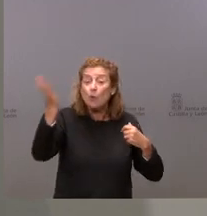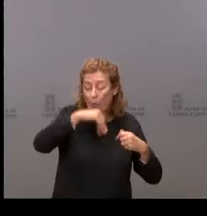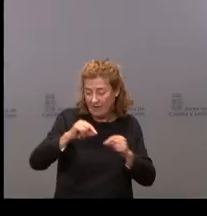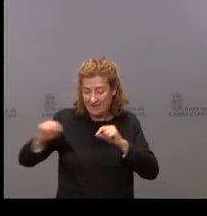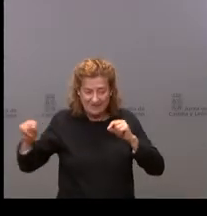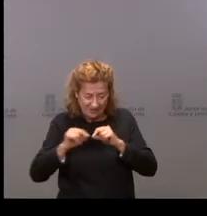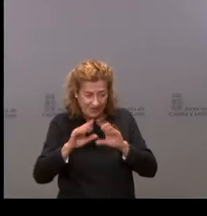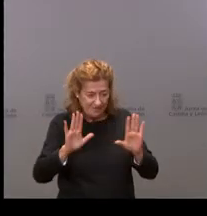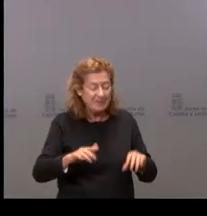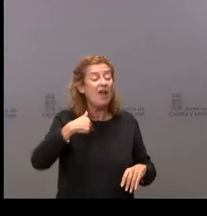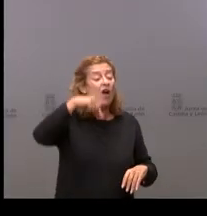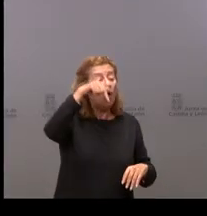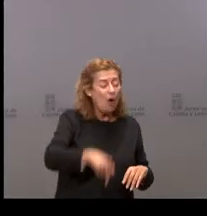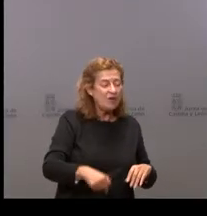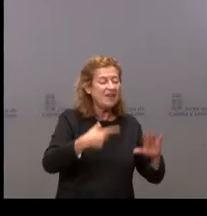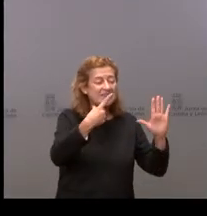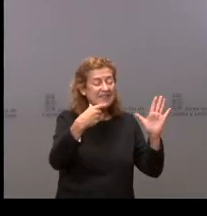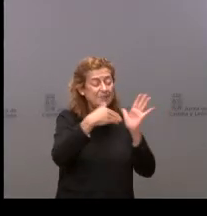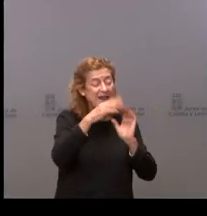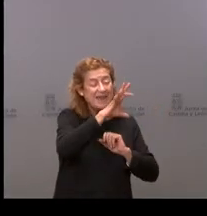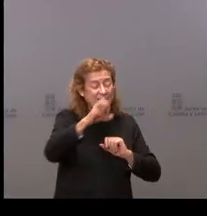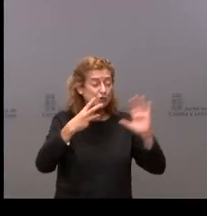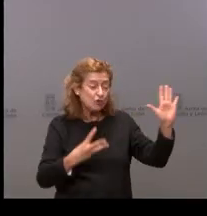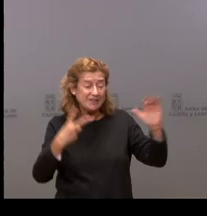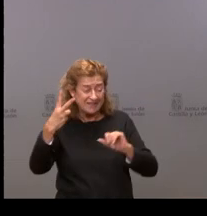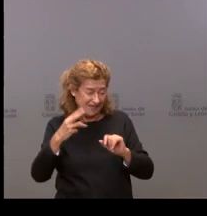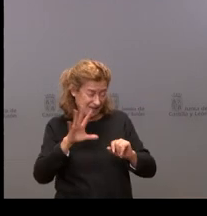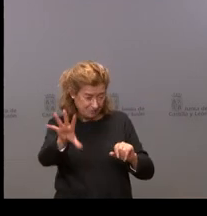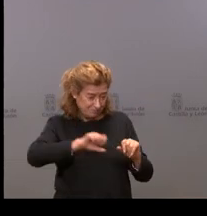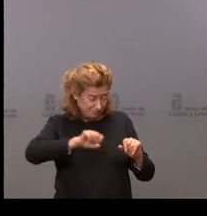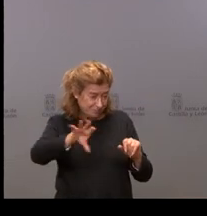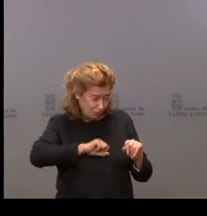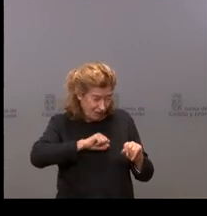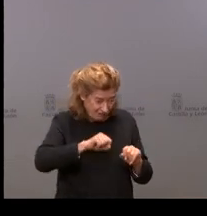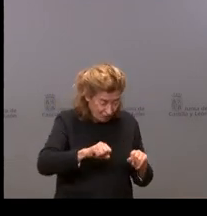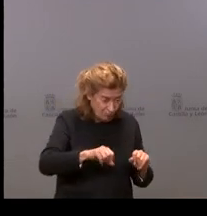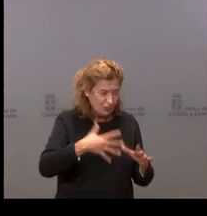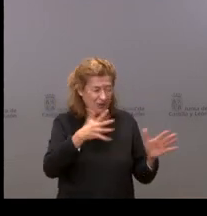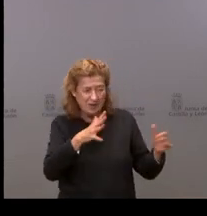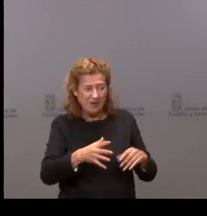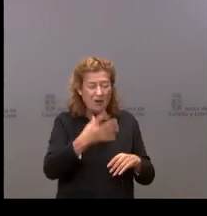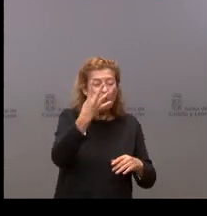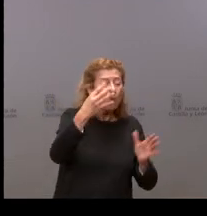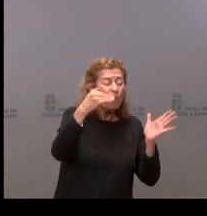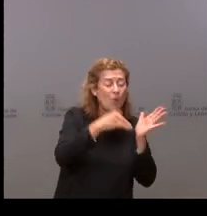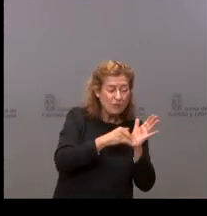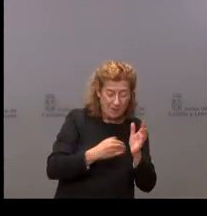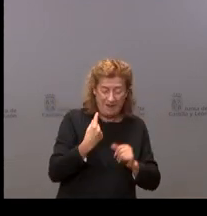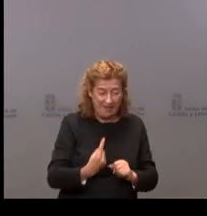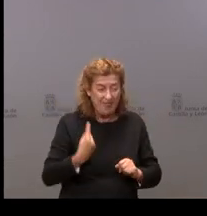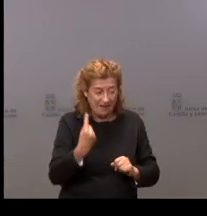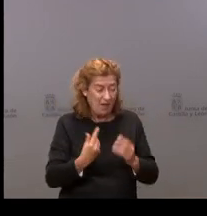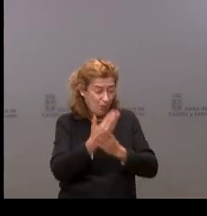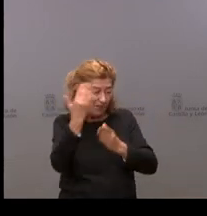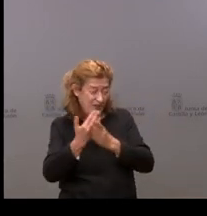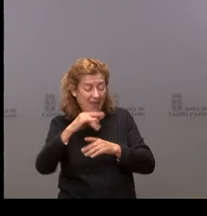Hoy ha habido 6.587 contagios que se suman a en torno a 4.000 que ha habido cada uno de los días del Puente